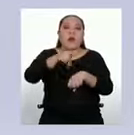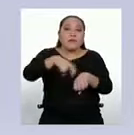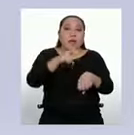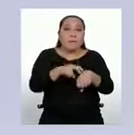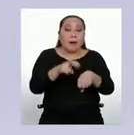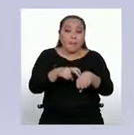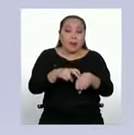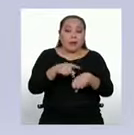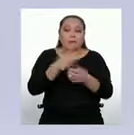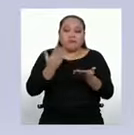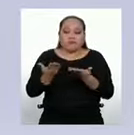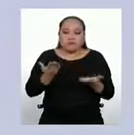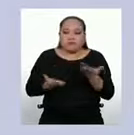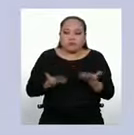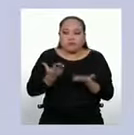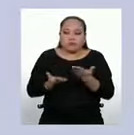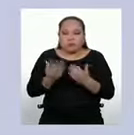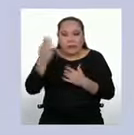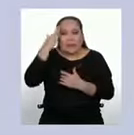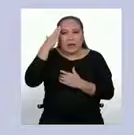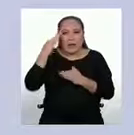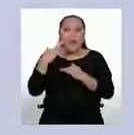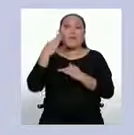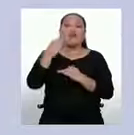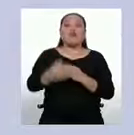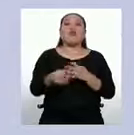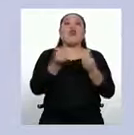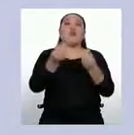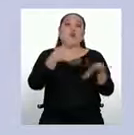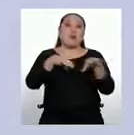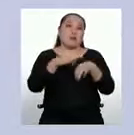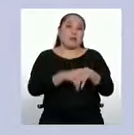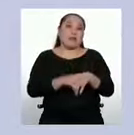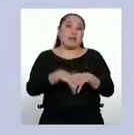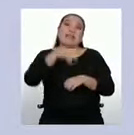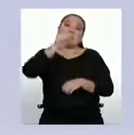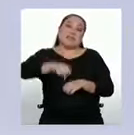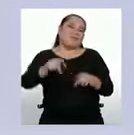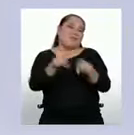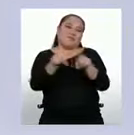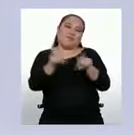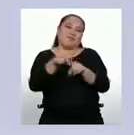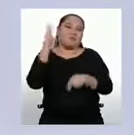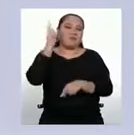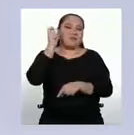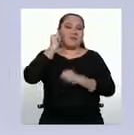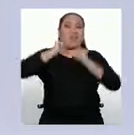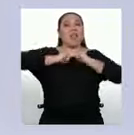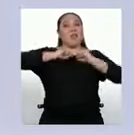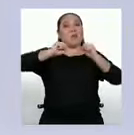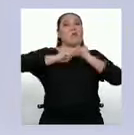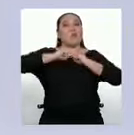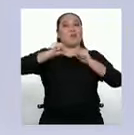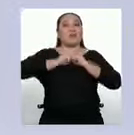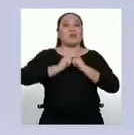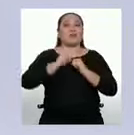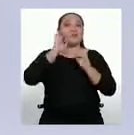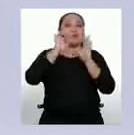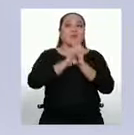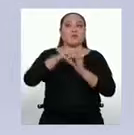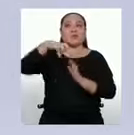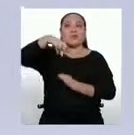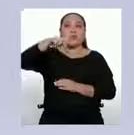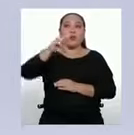posterior distribución de sus productos. Y como no, seguro lo hemos escuchado en los deportes, cuando se comenta sobre el promedio de